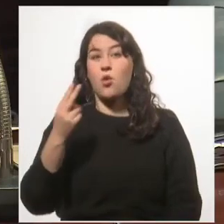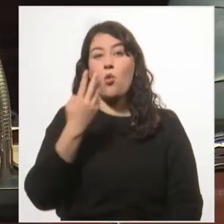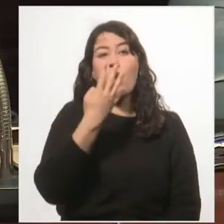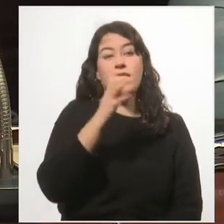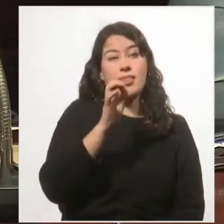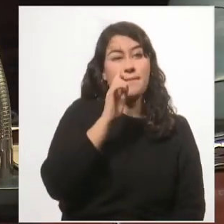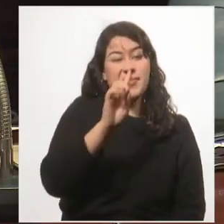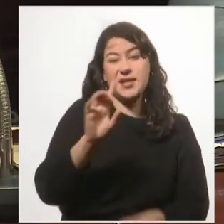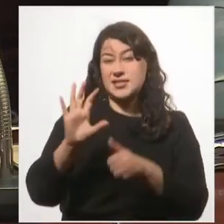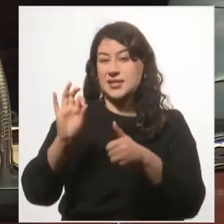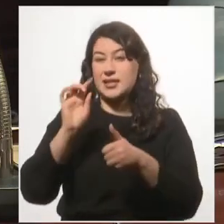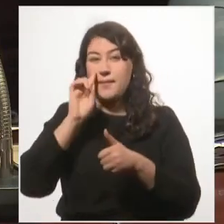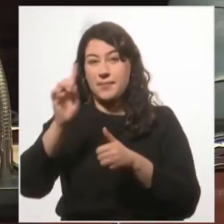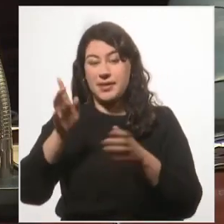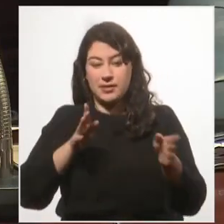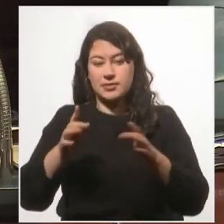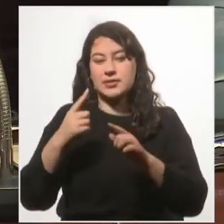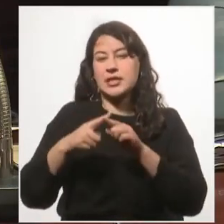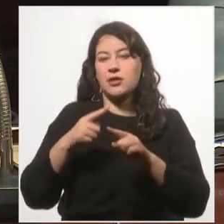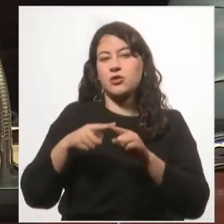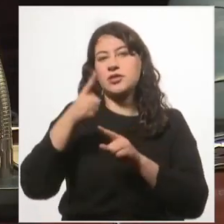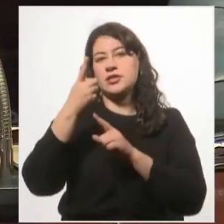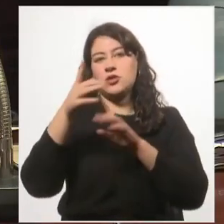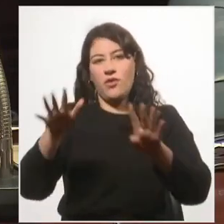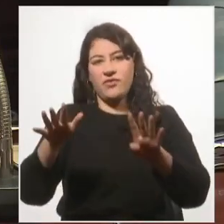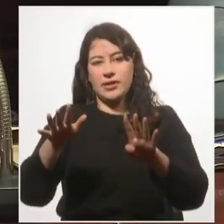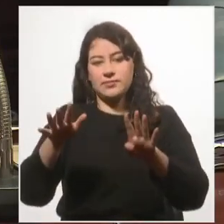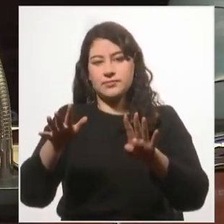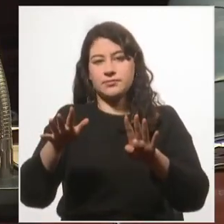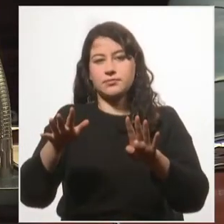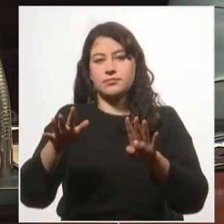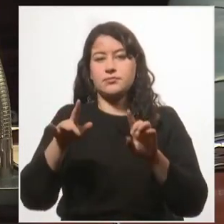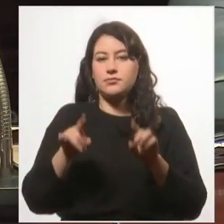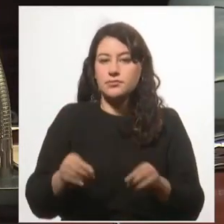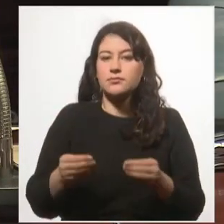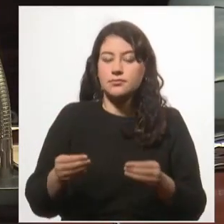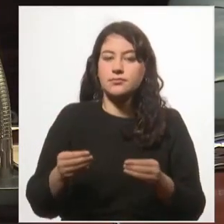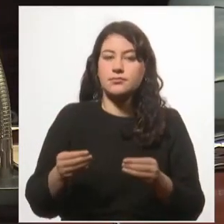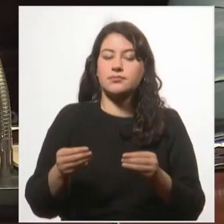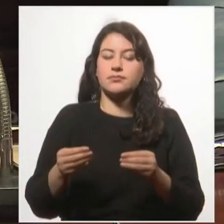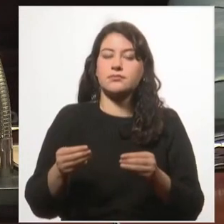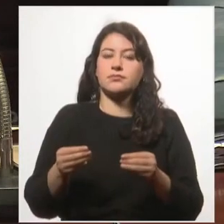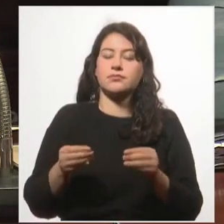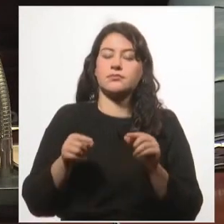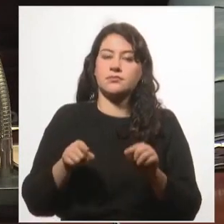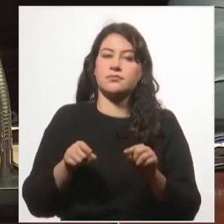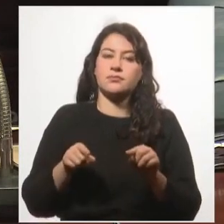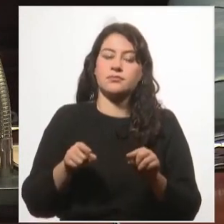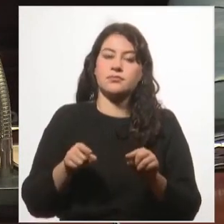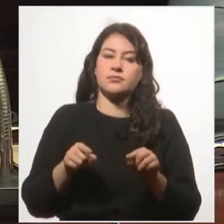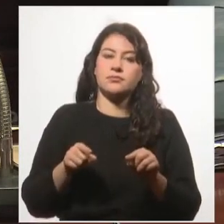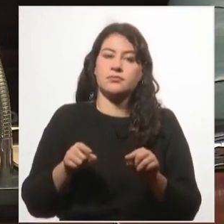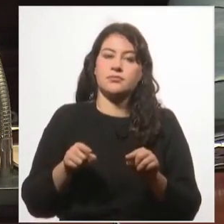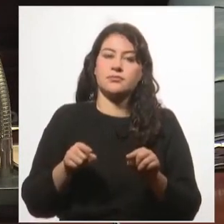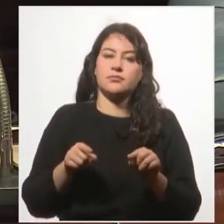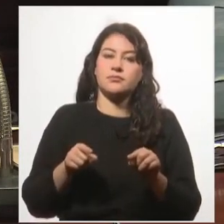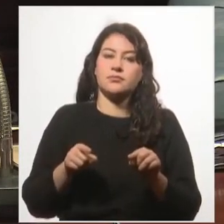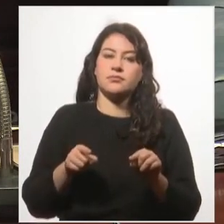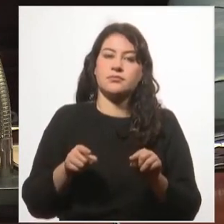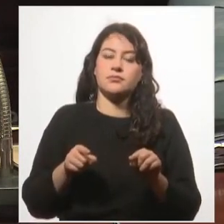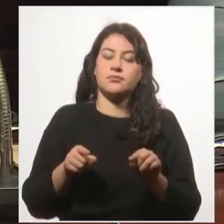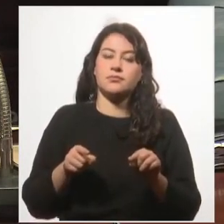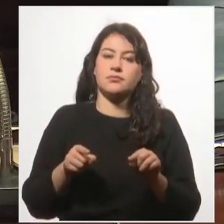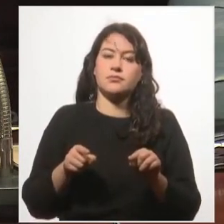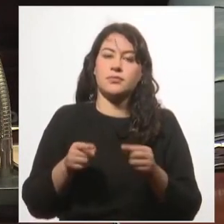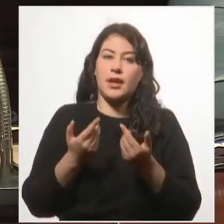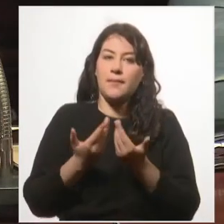muertes en el siglo XIX, y que de alguna forma es motivo de la